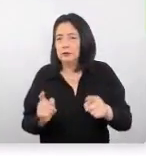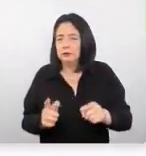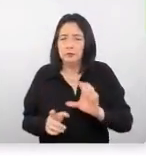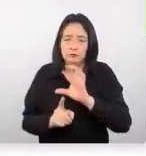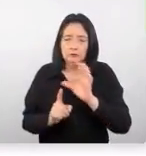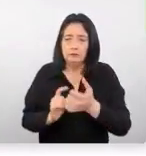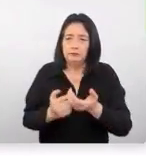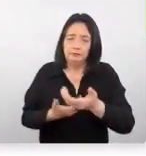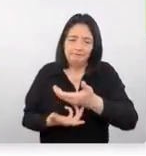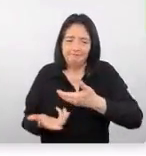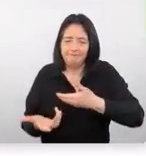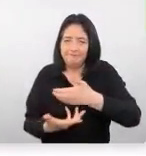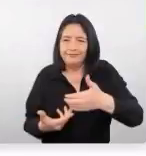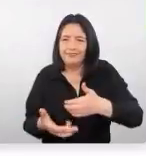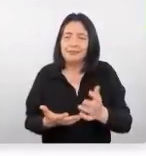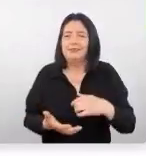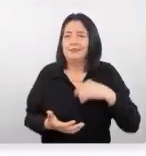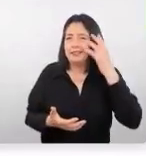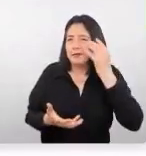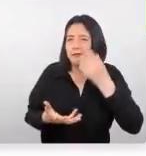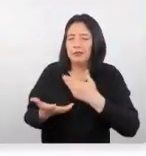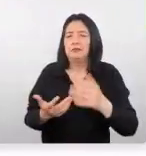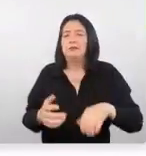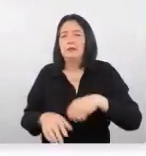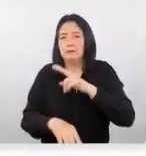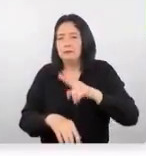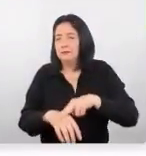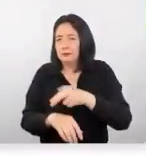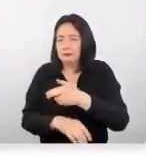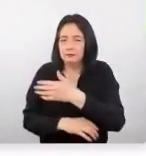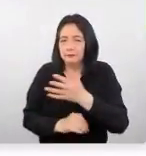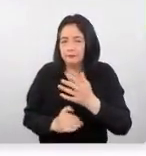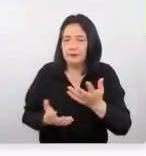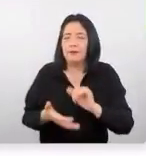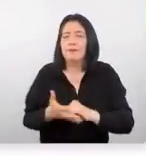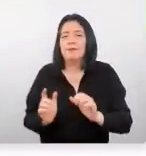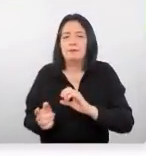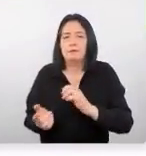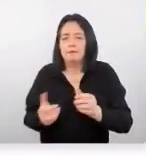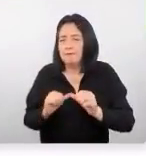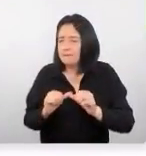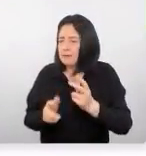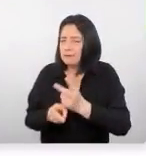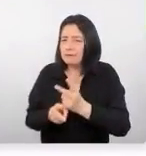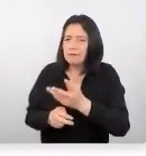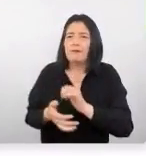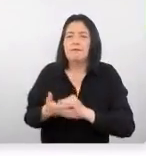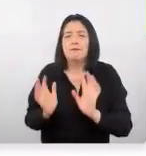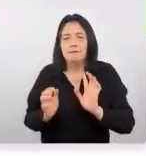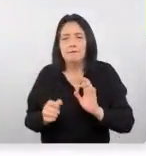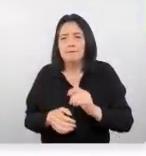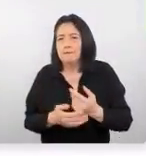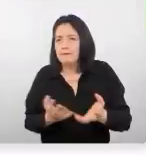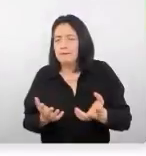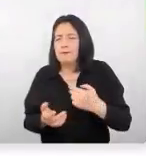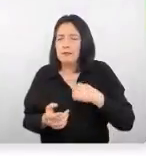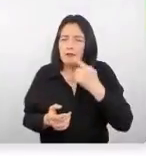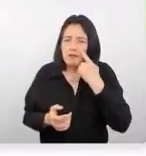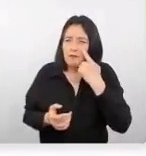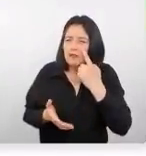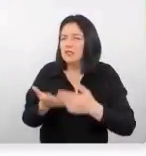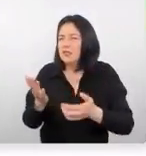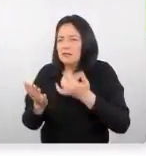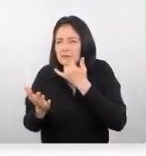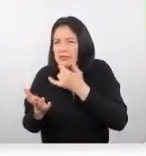más interactiva una cultura viva la naturaleza desde el punto de vista sostenible del cuidado de conocer lo que hay